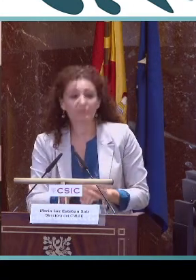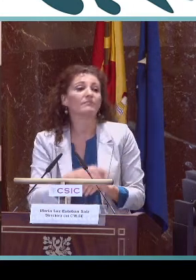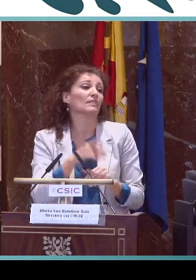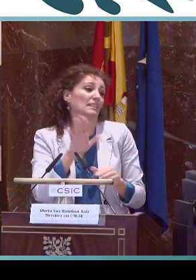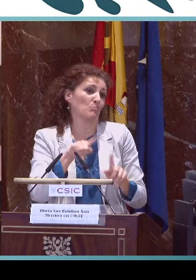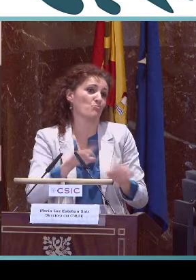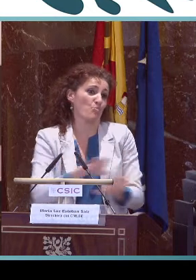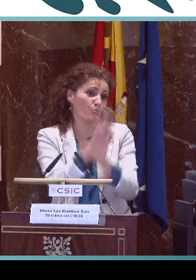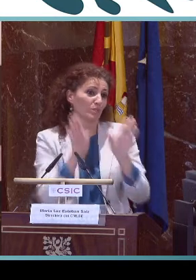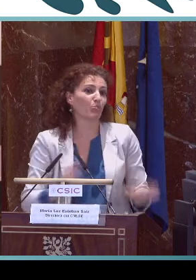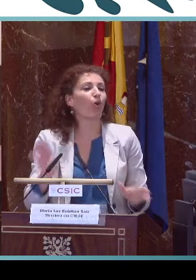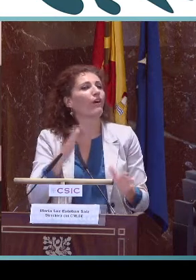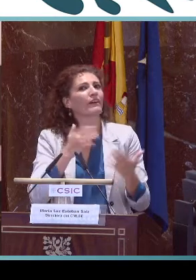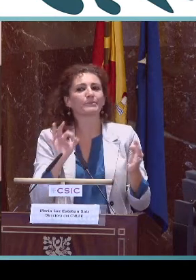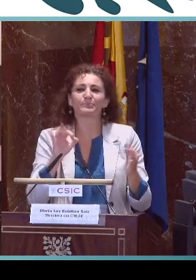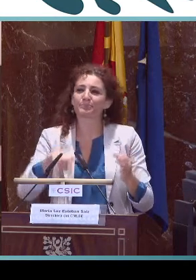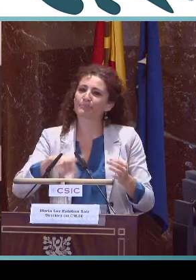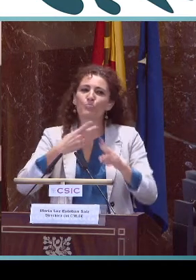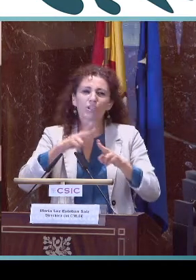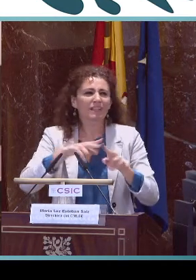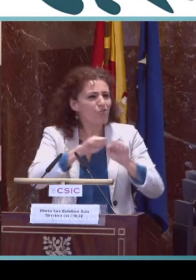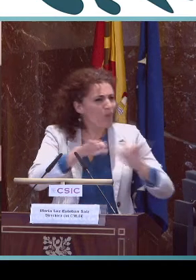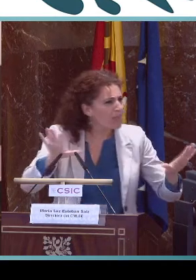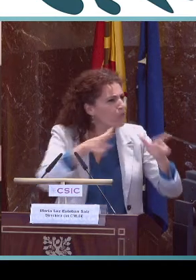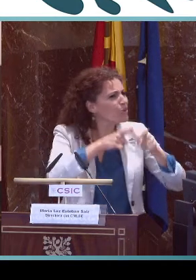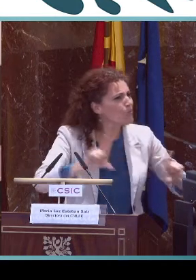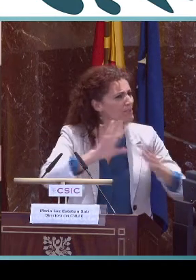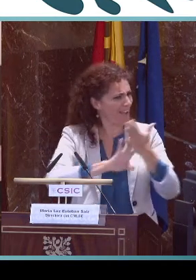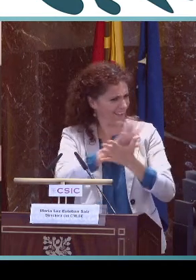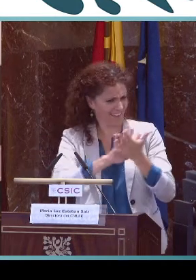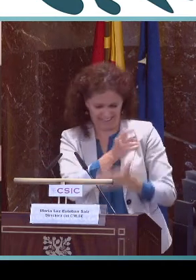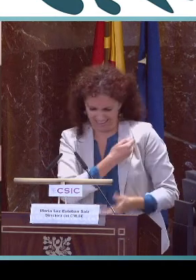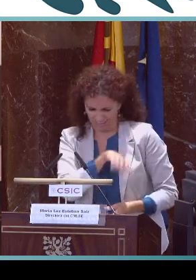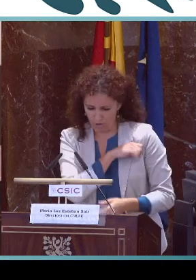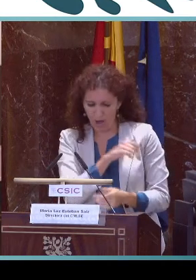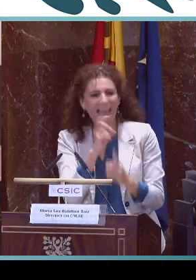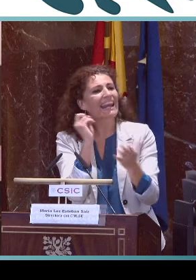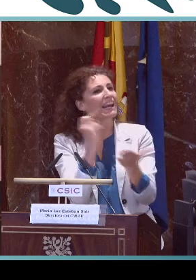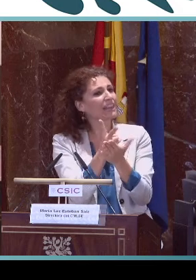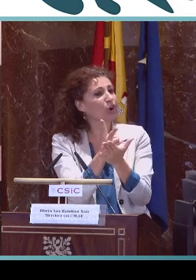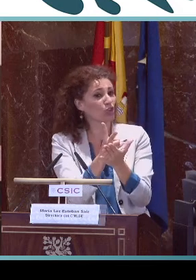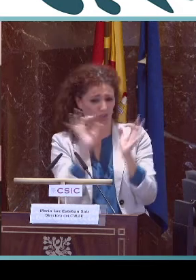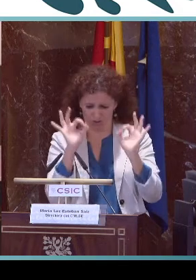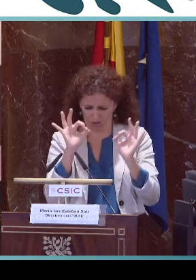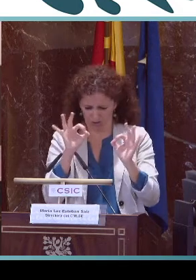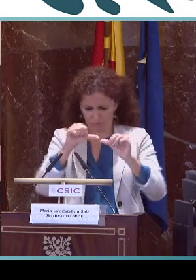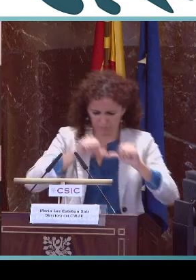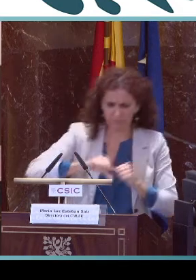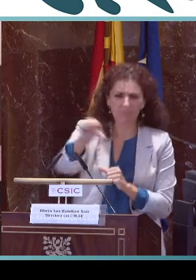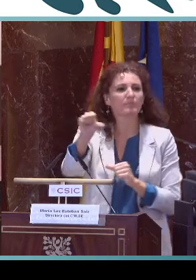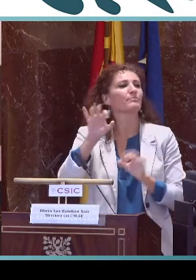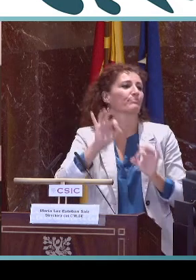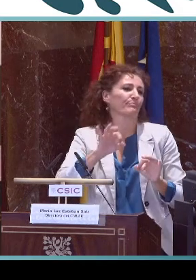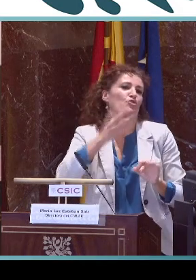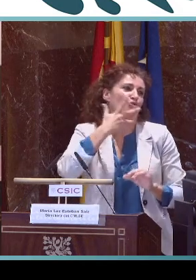Recoger todos los aspectos para hacer dicha evaluación y, por último, favorecer una normalización lingüística en nuestro país,